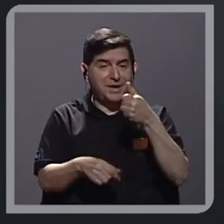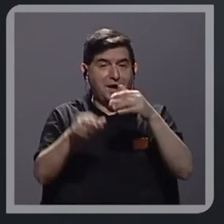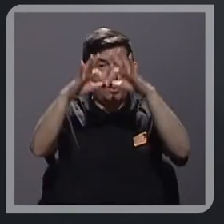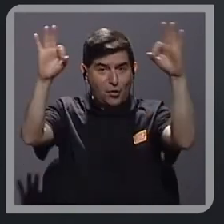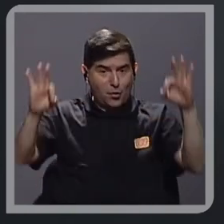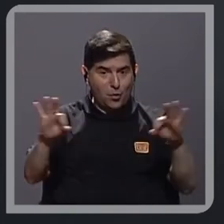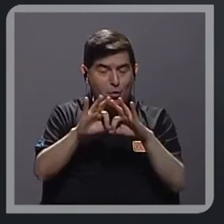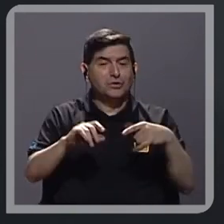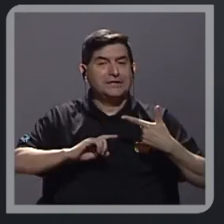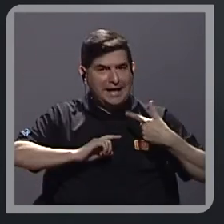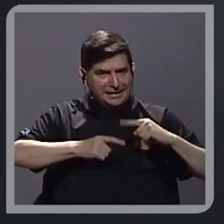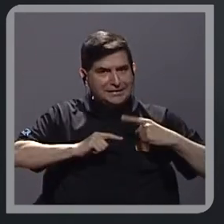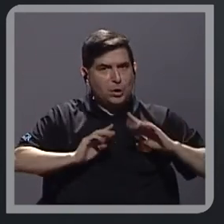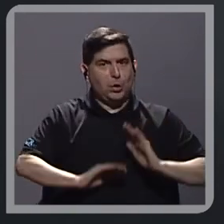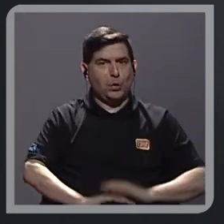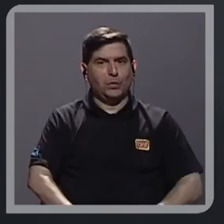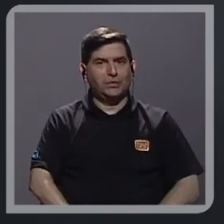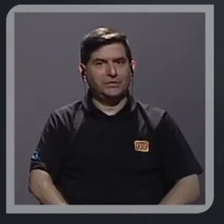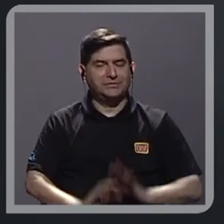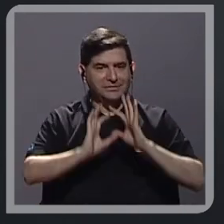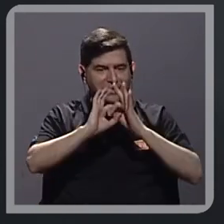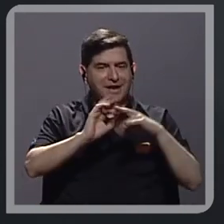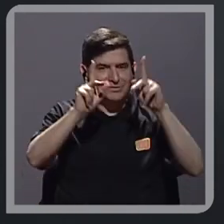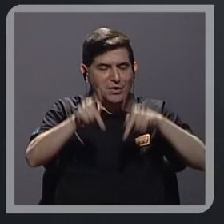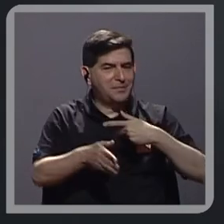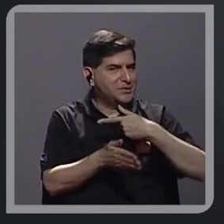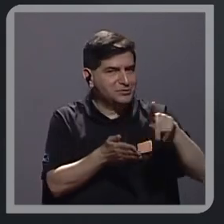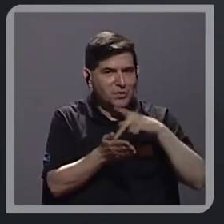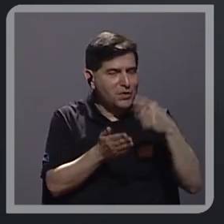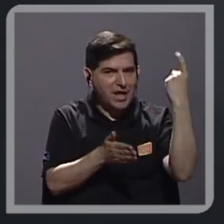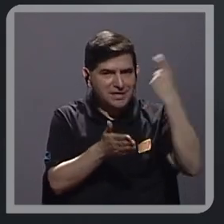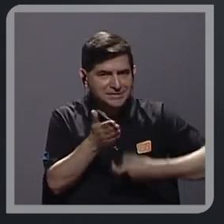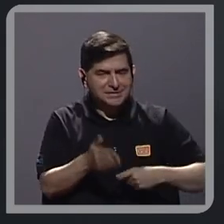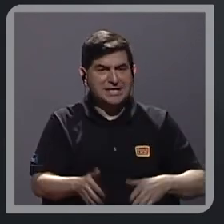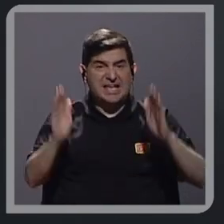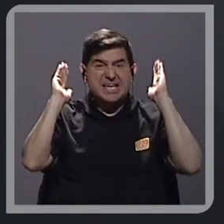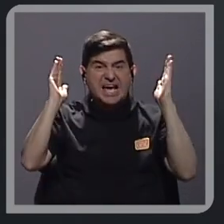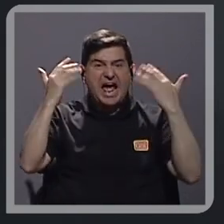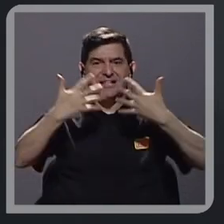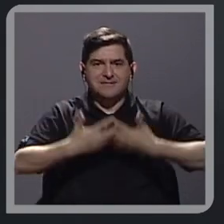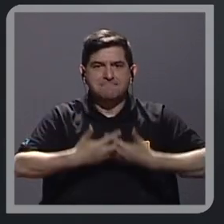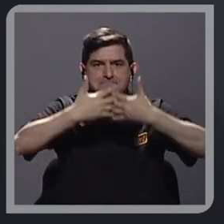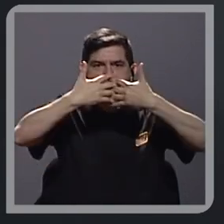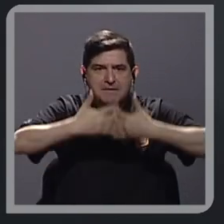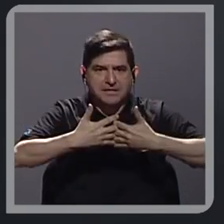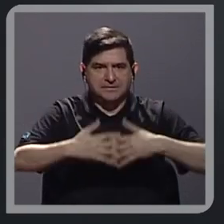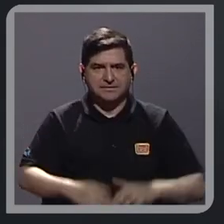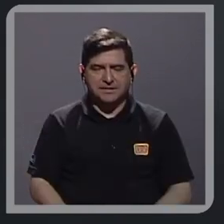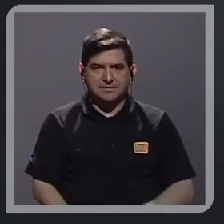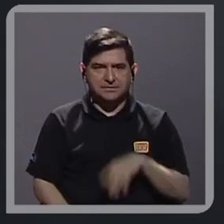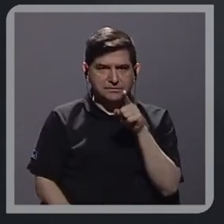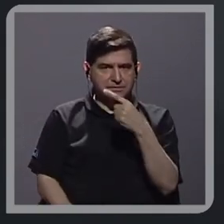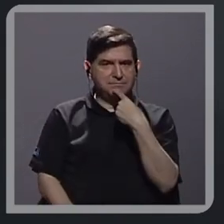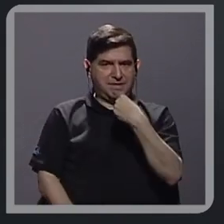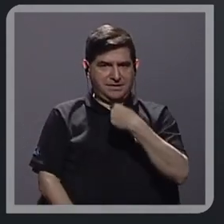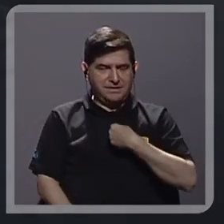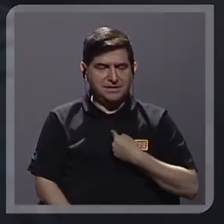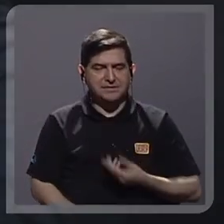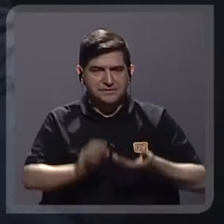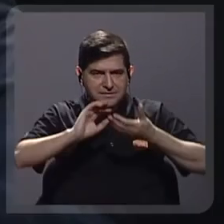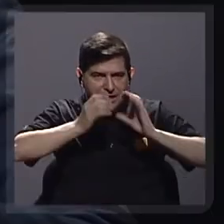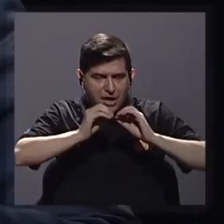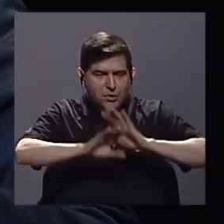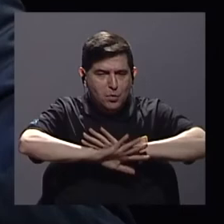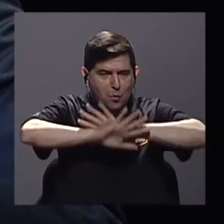que es dolorosa que tiene que ver con quienes no pagan impuestos y son mega empresas y que inclusive ustedes nos dicen en un dato